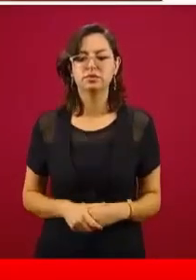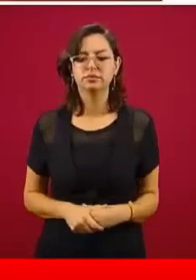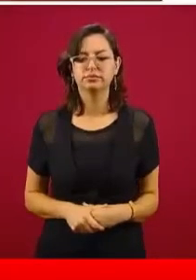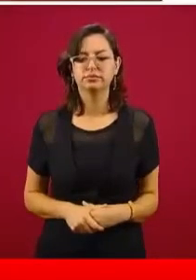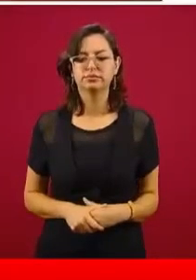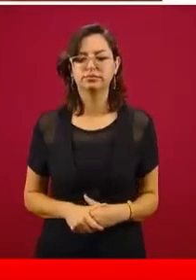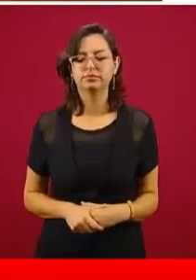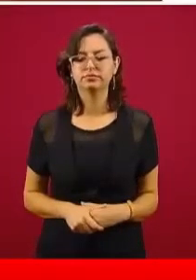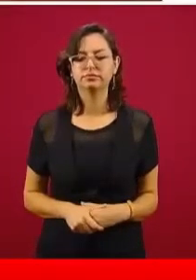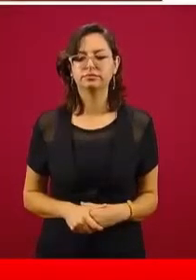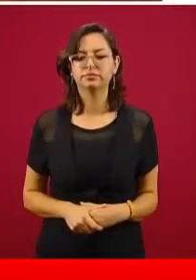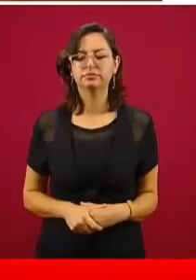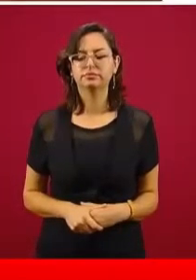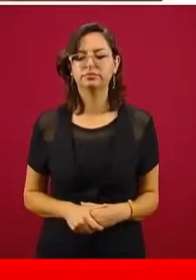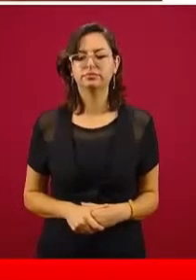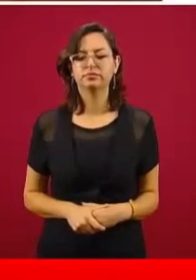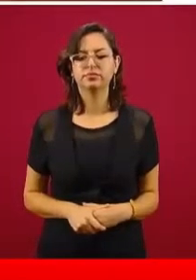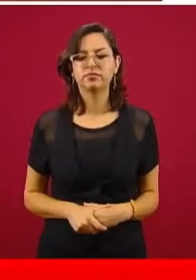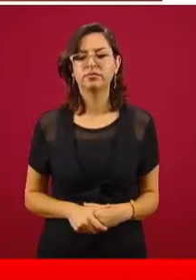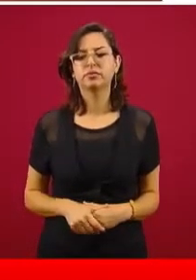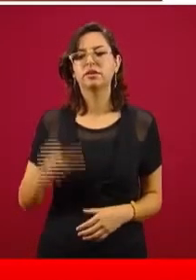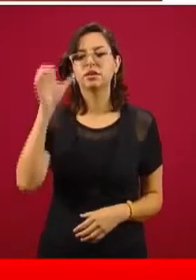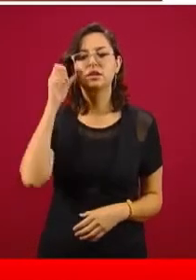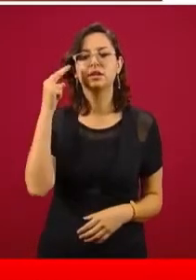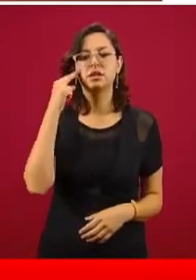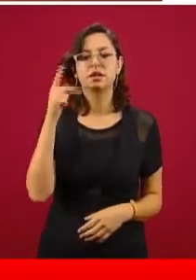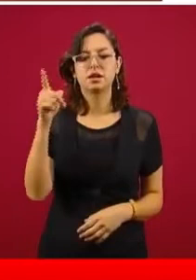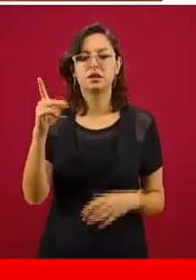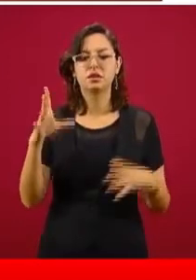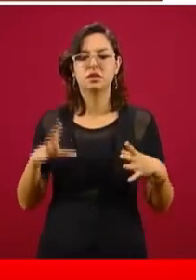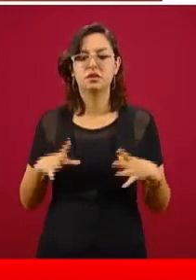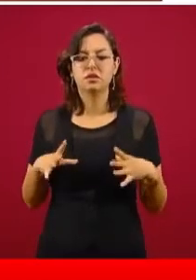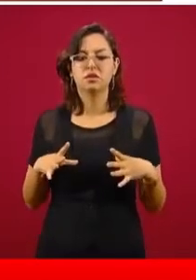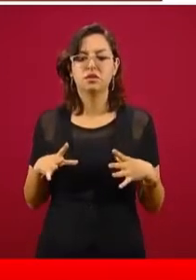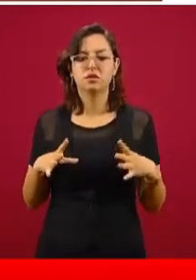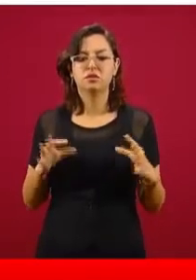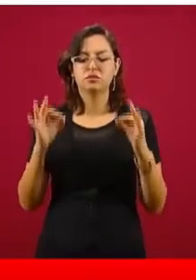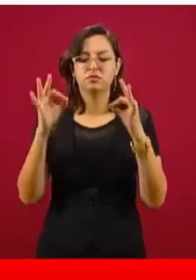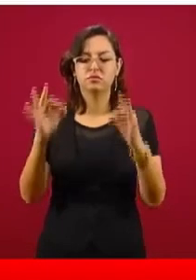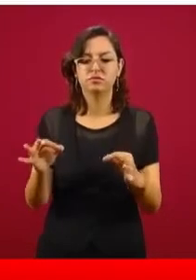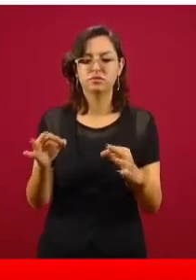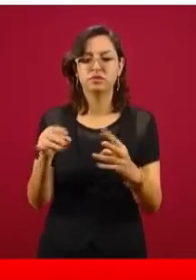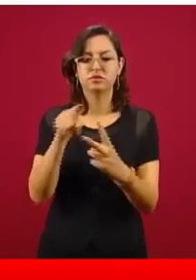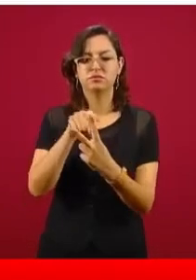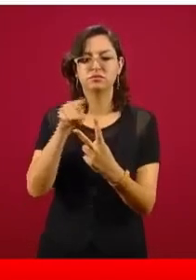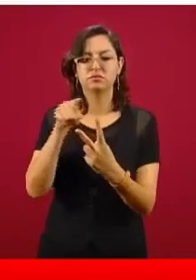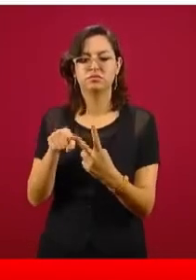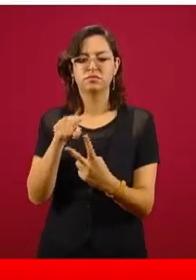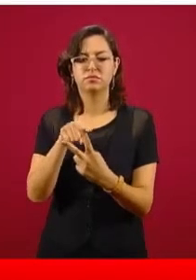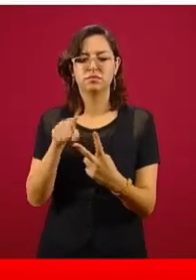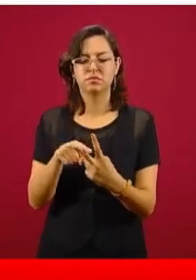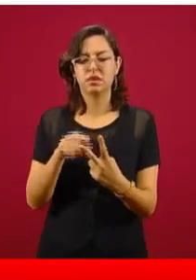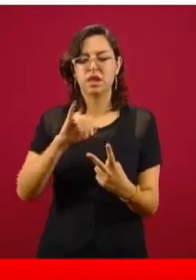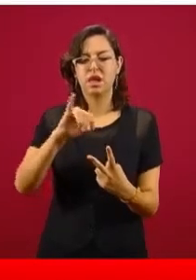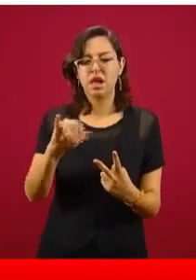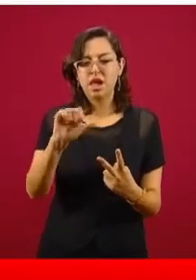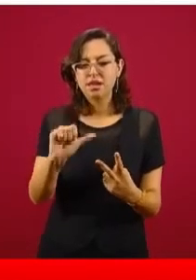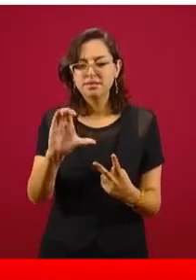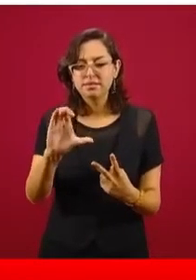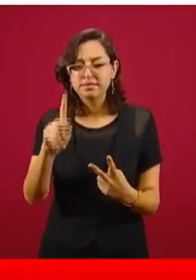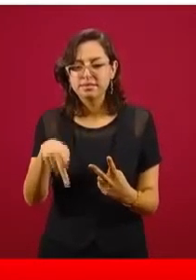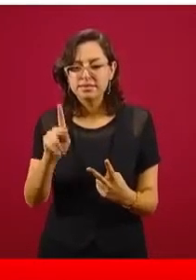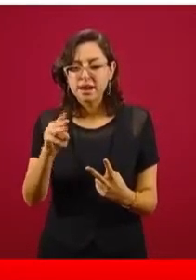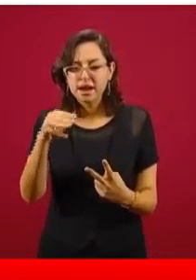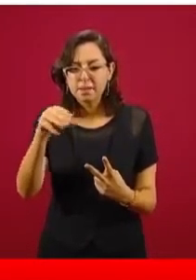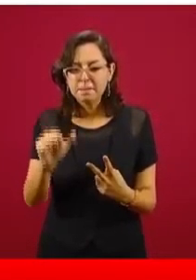De China, la Fundación Jack Ma y la Fundación Ali Baba fueron los primeros en